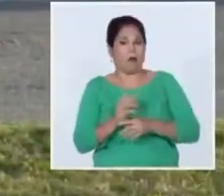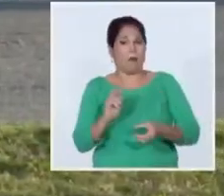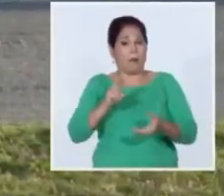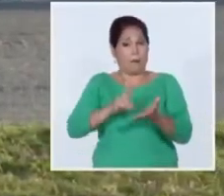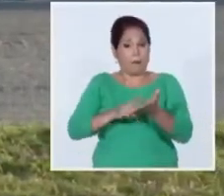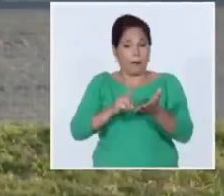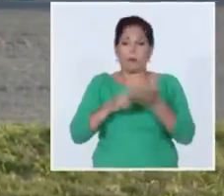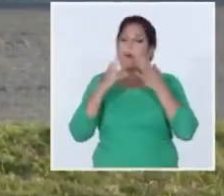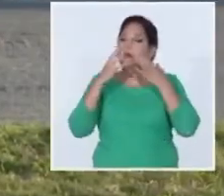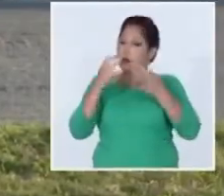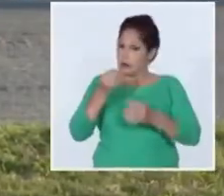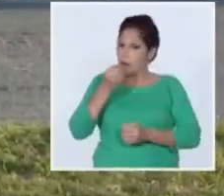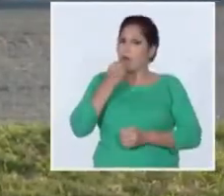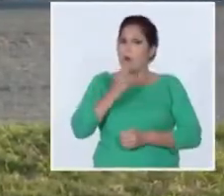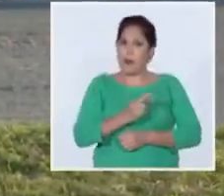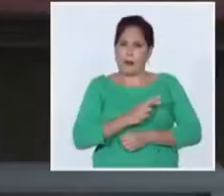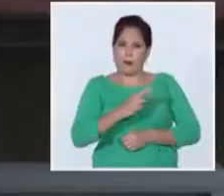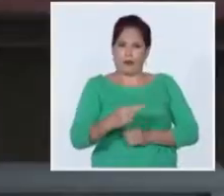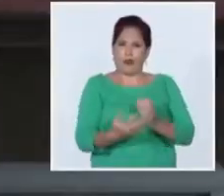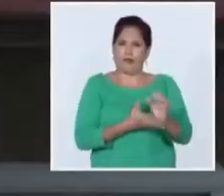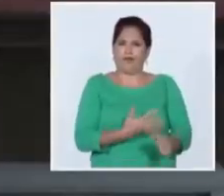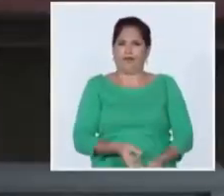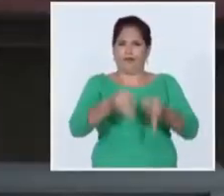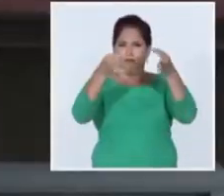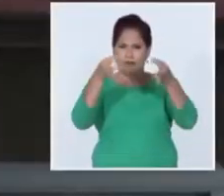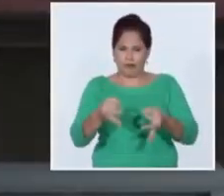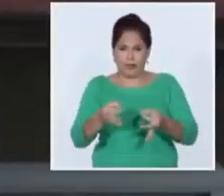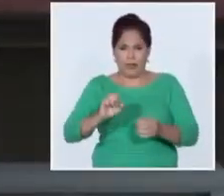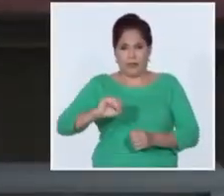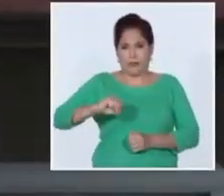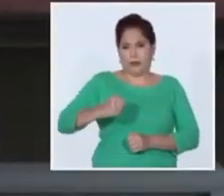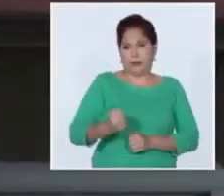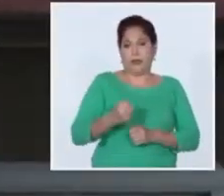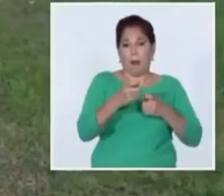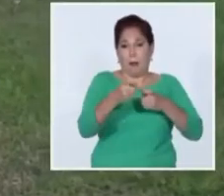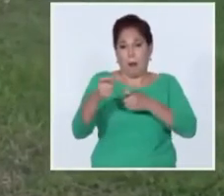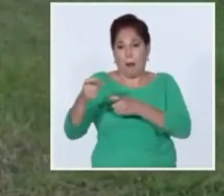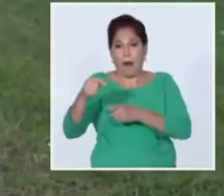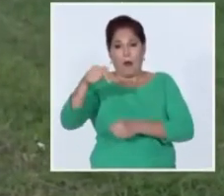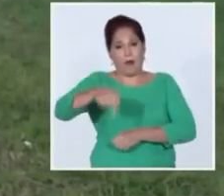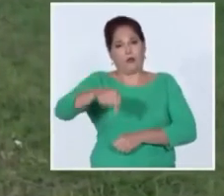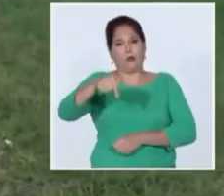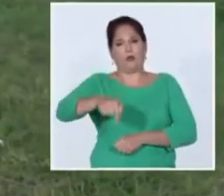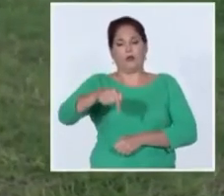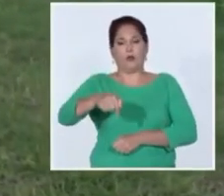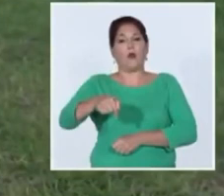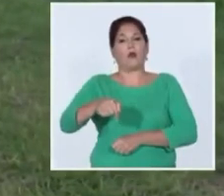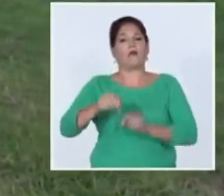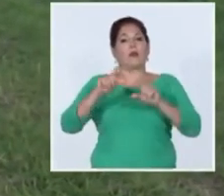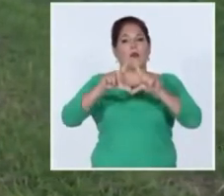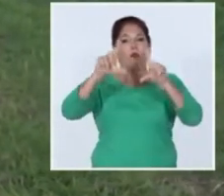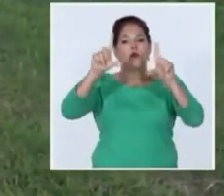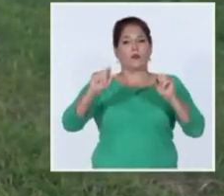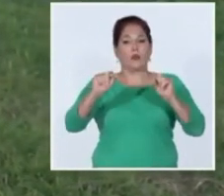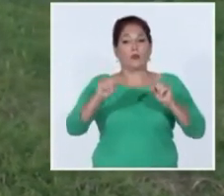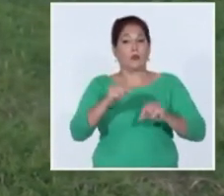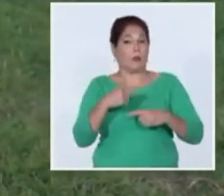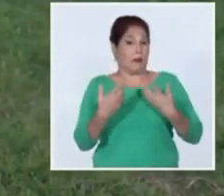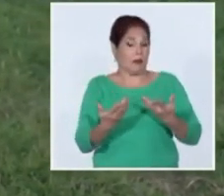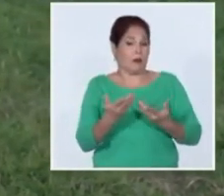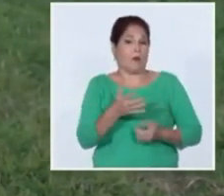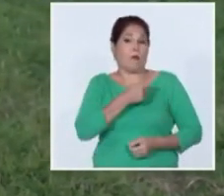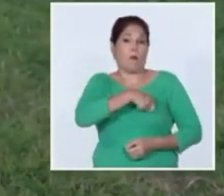capaz de responder con efectividad a las exigencias del combate contemporáneo y a los conceptos de la guerra de todo el pueblo